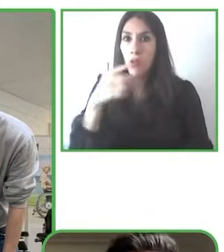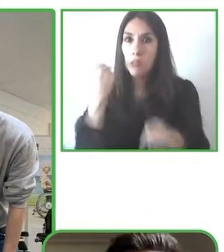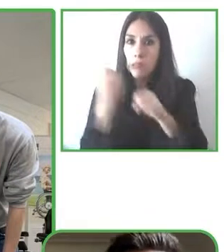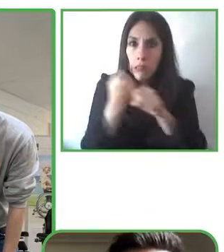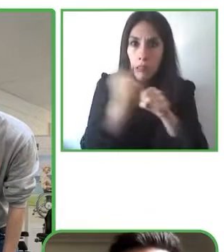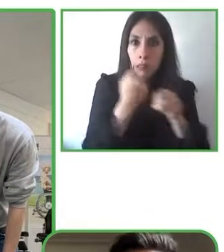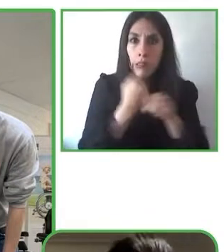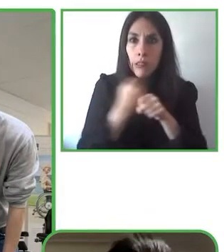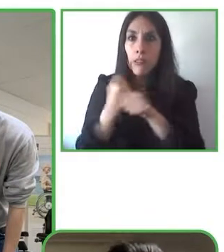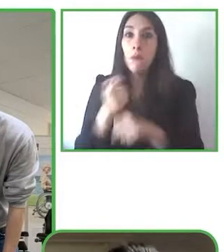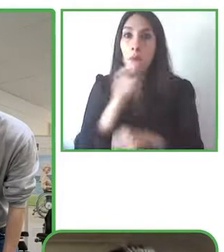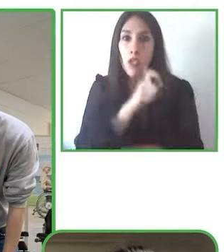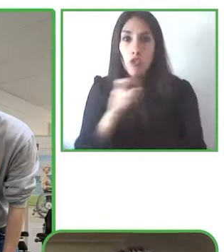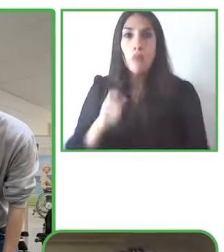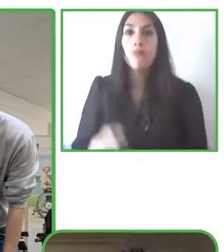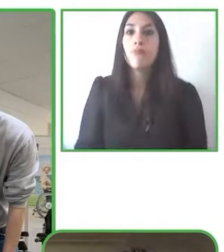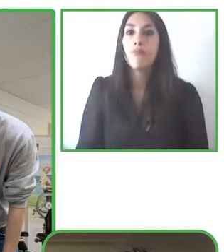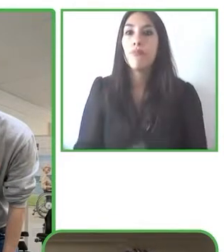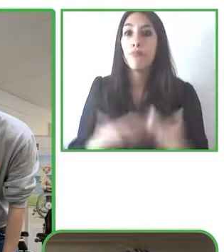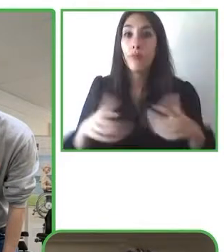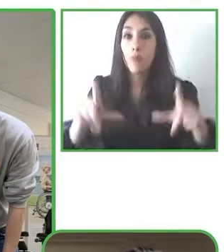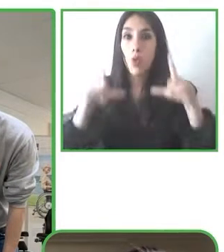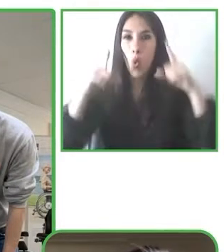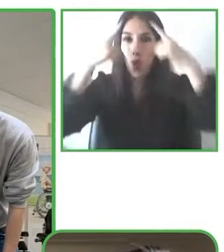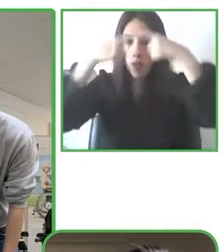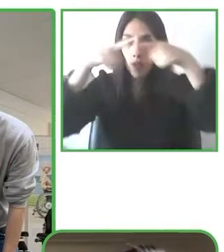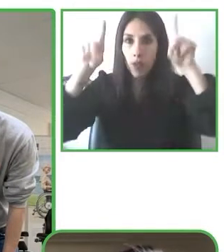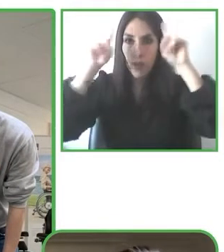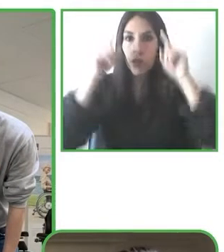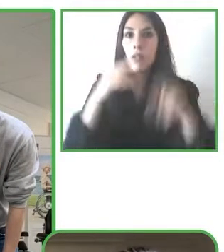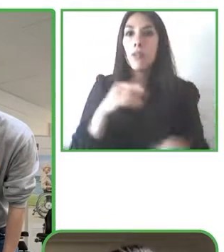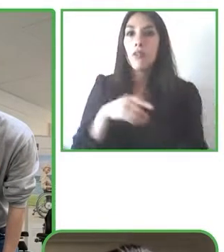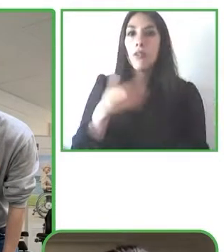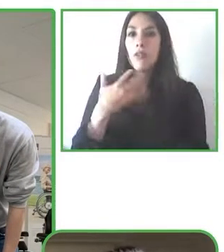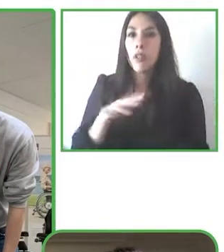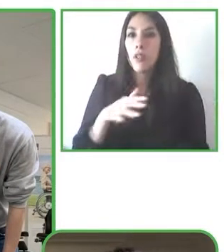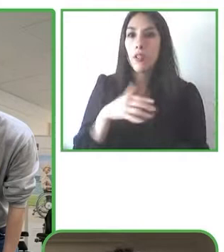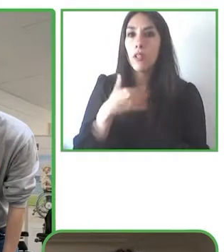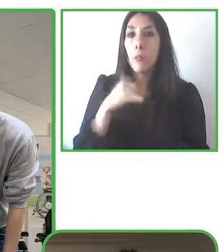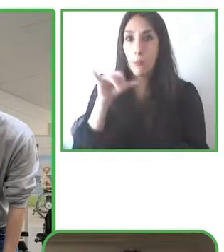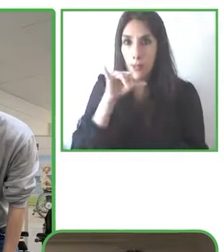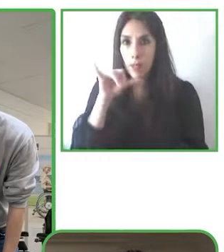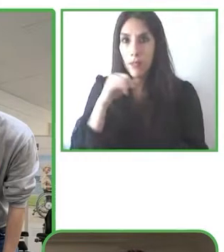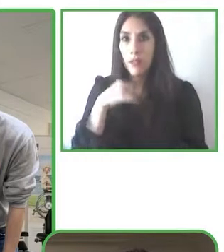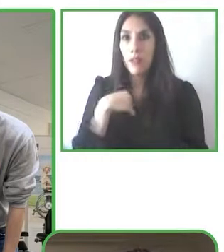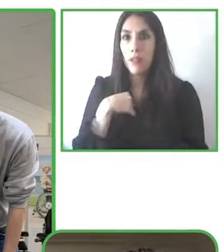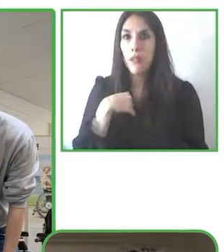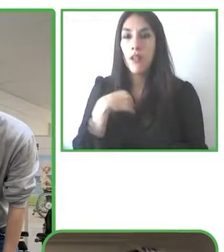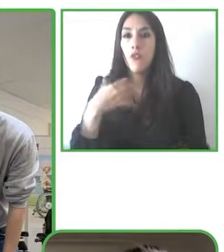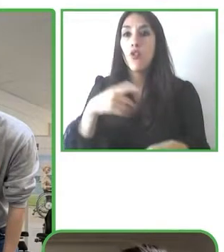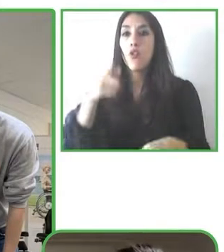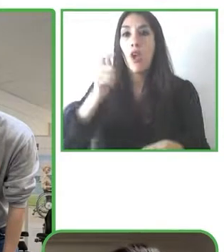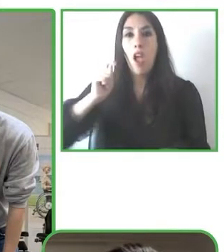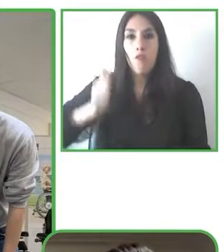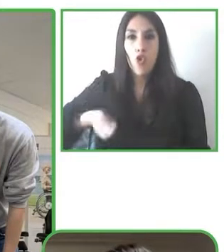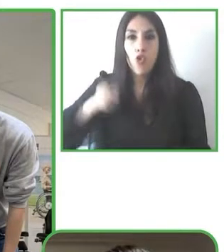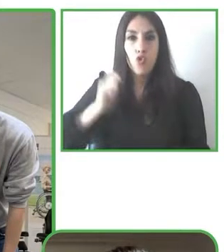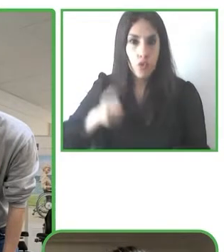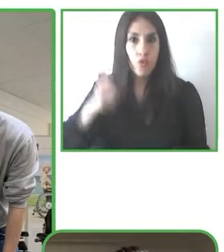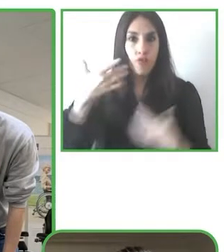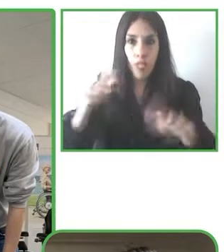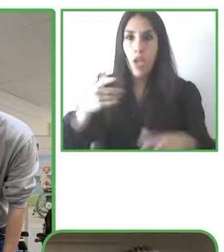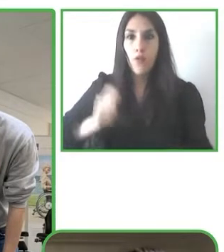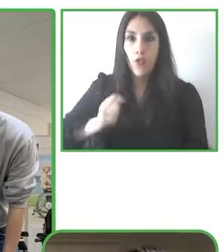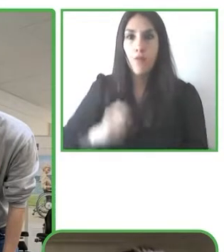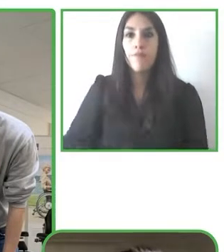rehabilitación, también usuarios de la silla de ruedas, y estamos muy orgullosos y estamos buscando contactos en el